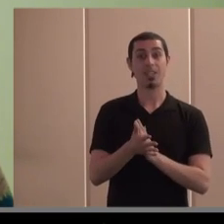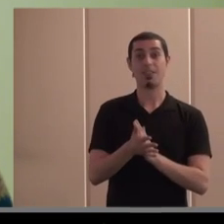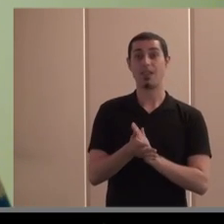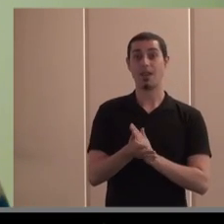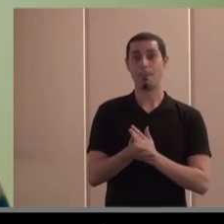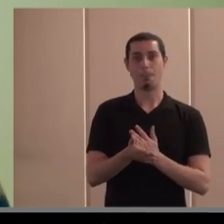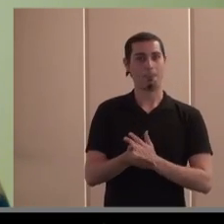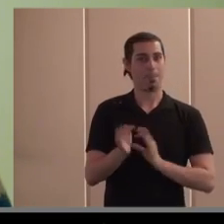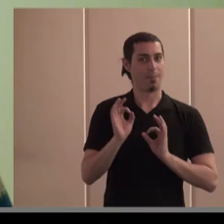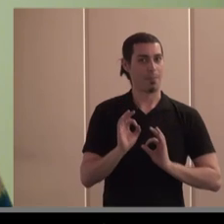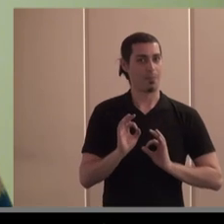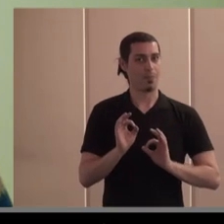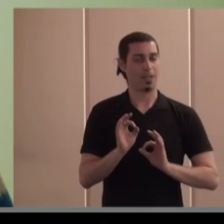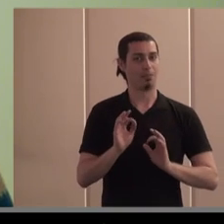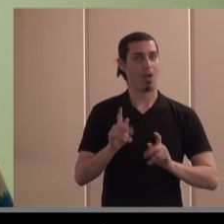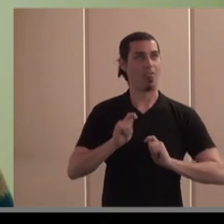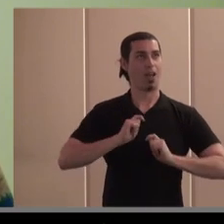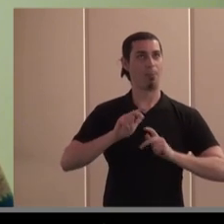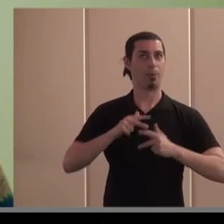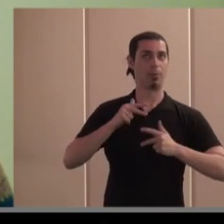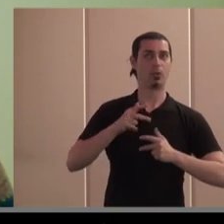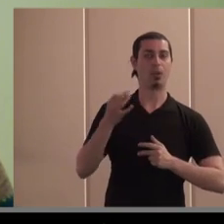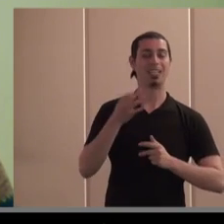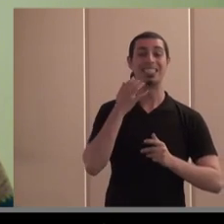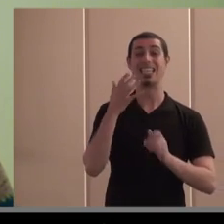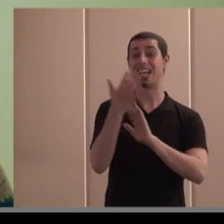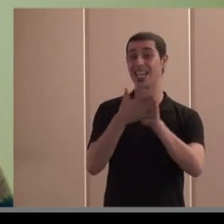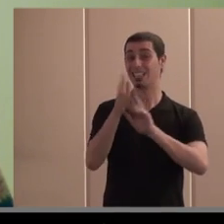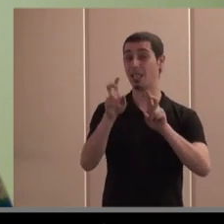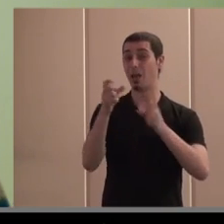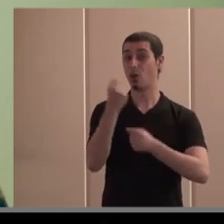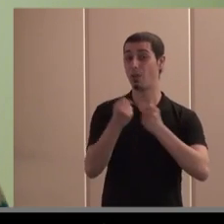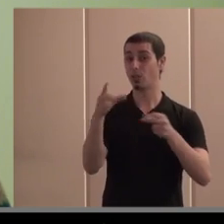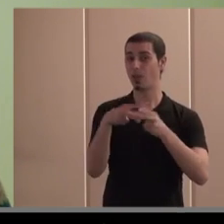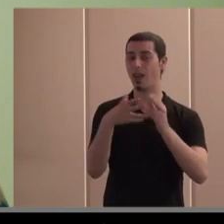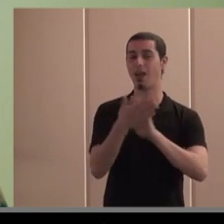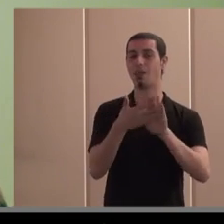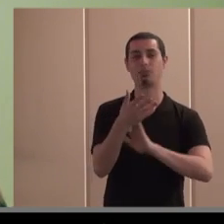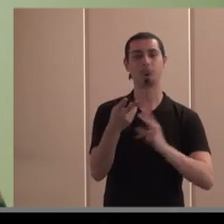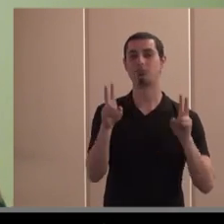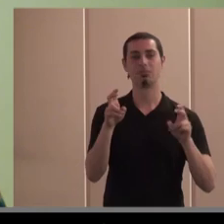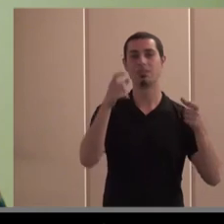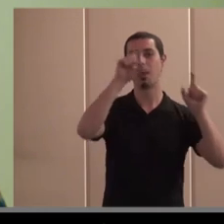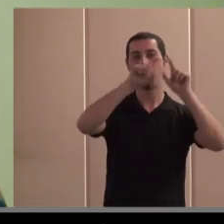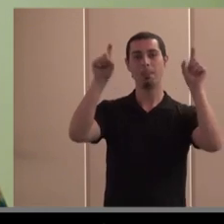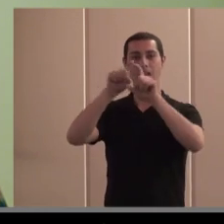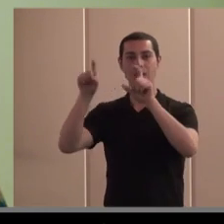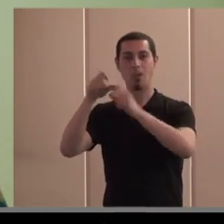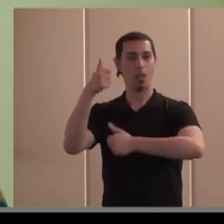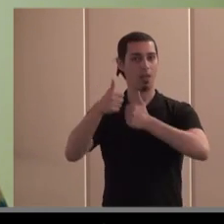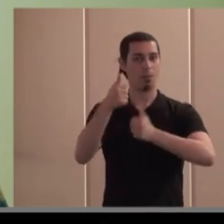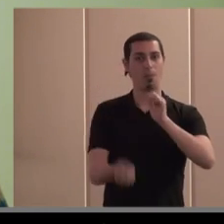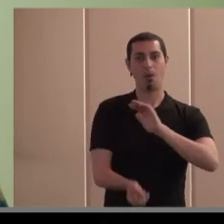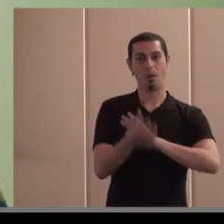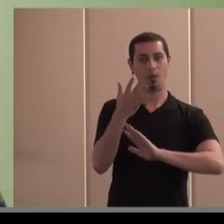esto está permitiendo que cuando os hablamos de economía social pues hablamos de empresas competitivas que generan empleo